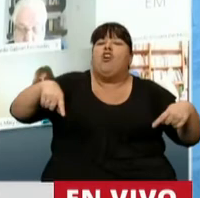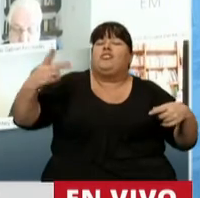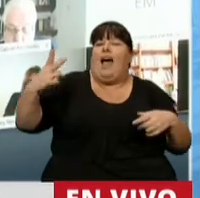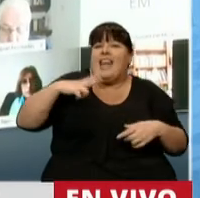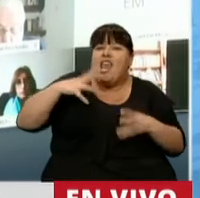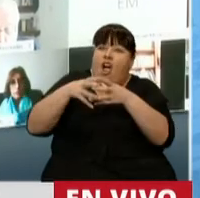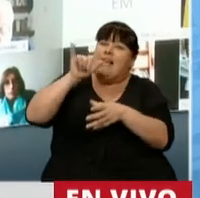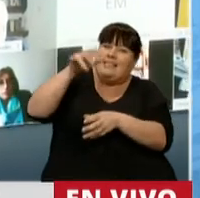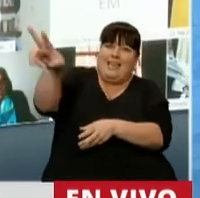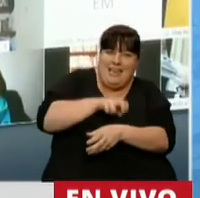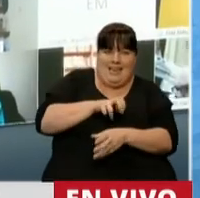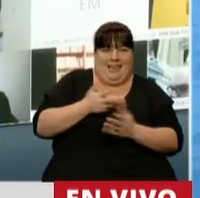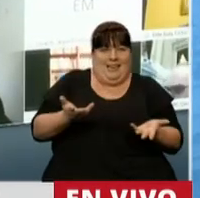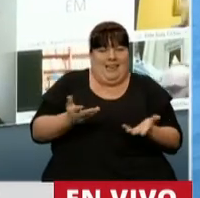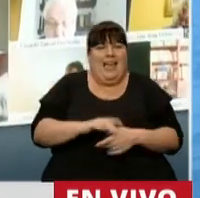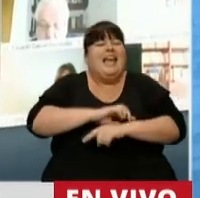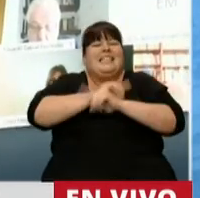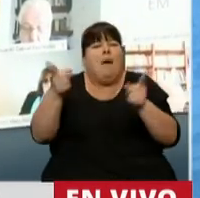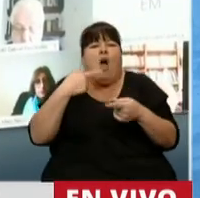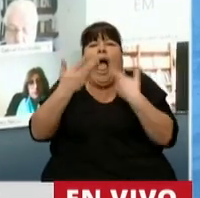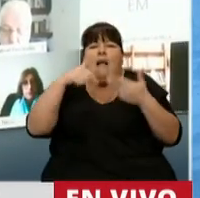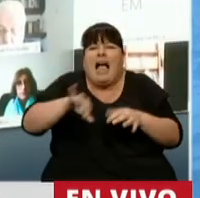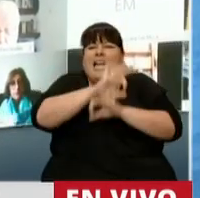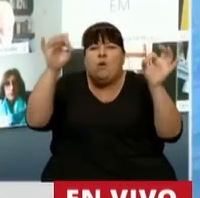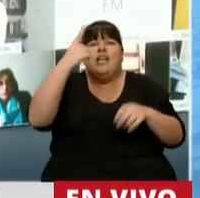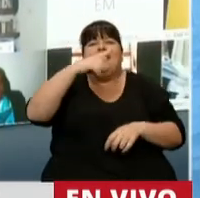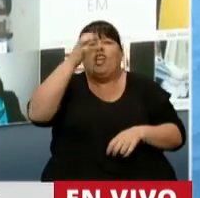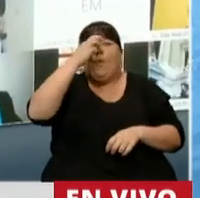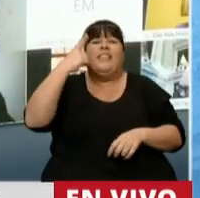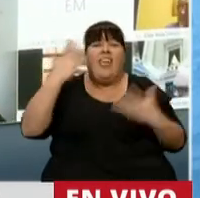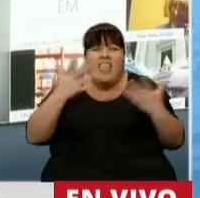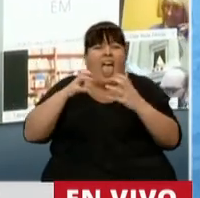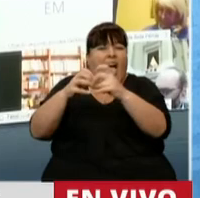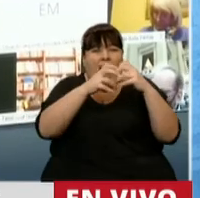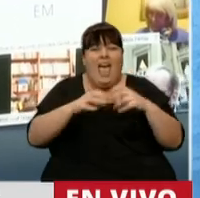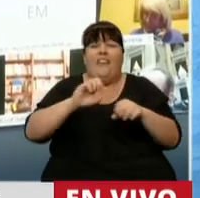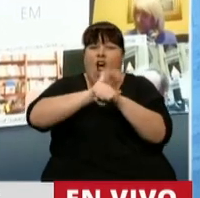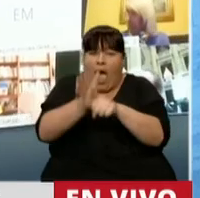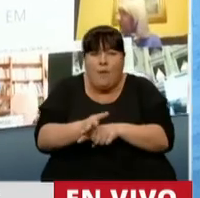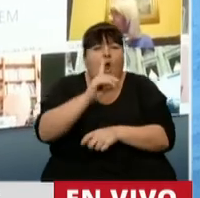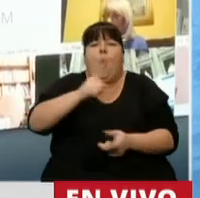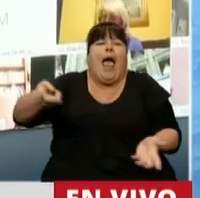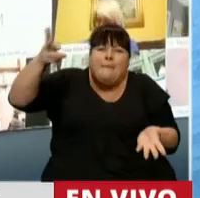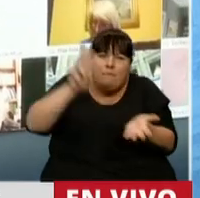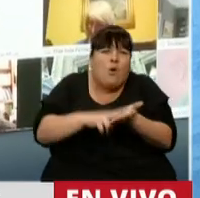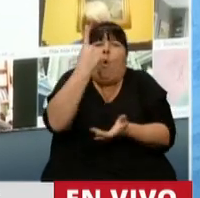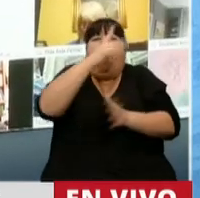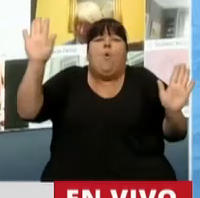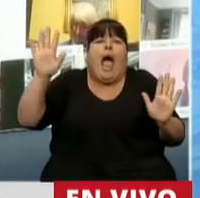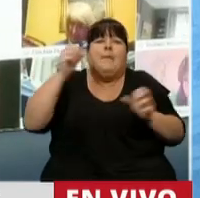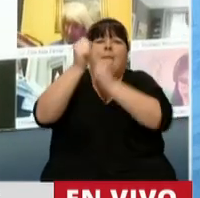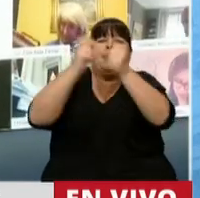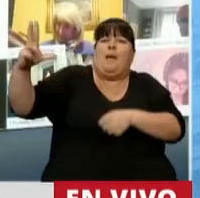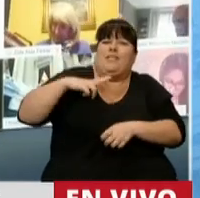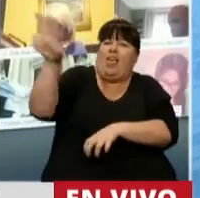grandes grupos económicos y ni siquiera se ha discutido acá, después de 120 días de esta pandemia, un impuesto por única vez a los